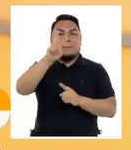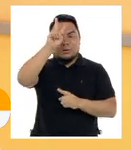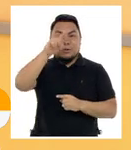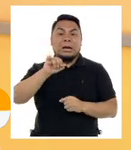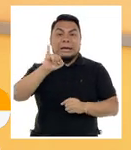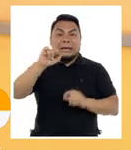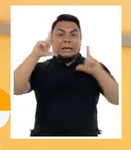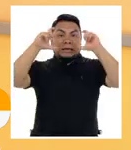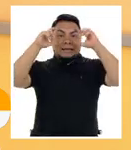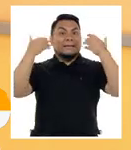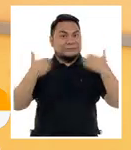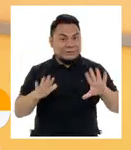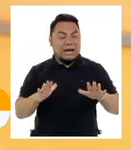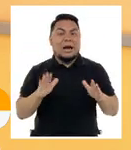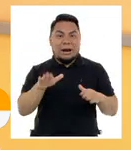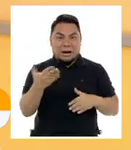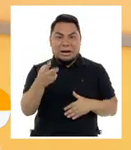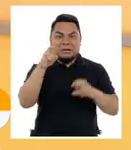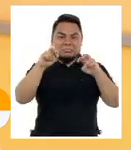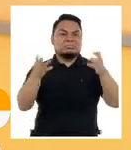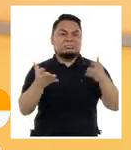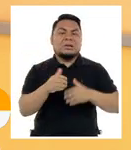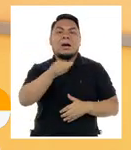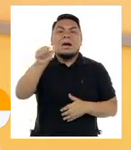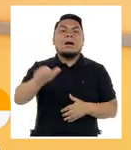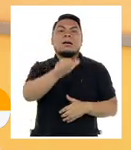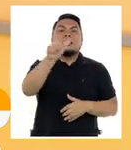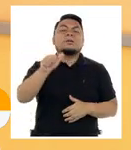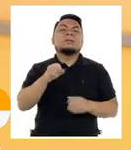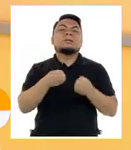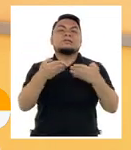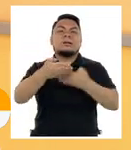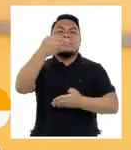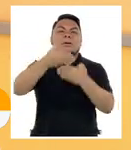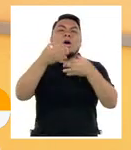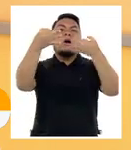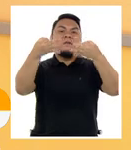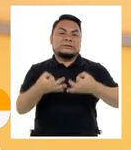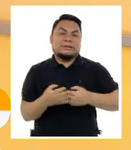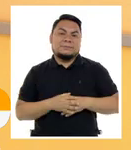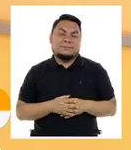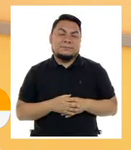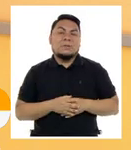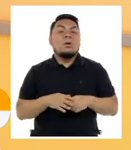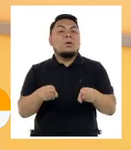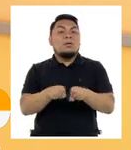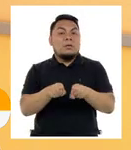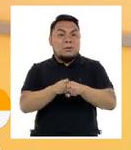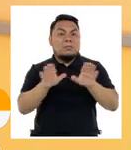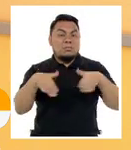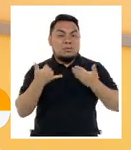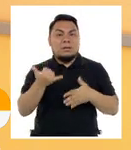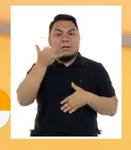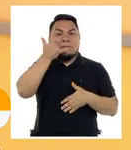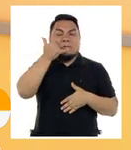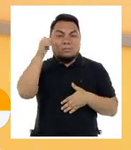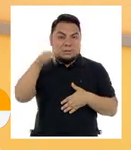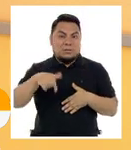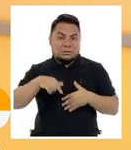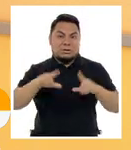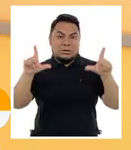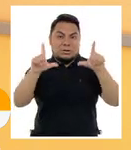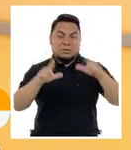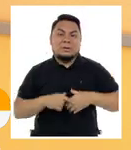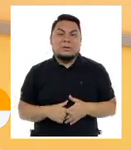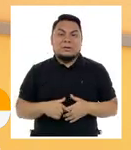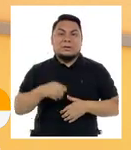tenemos Instagram ya buen tiempo ubíquenos como arroba sinbarreras oficial o nos pueden llamar a nuestro